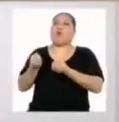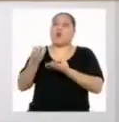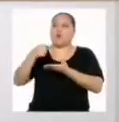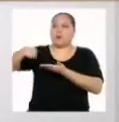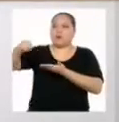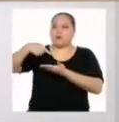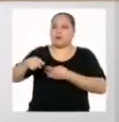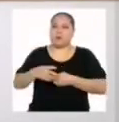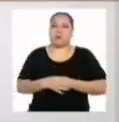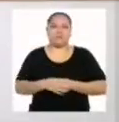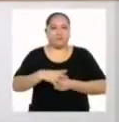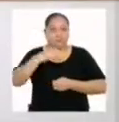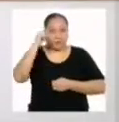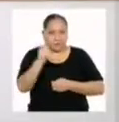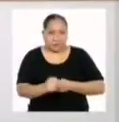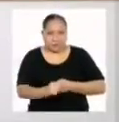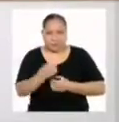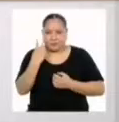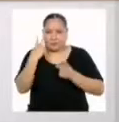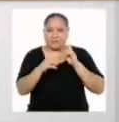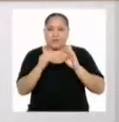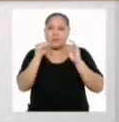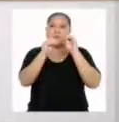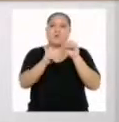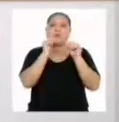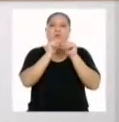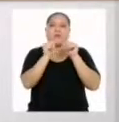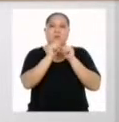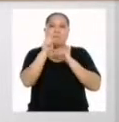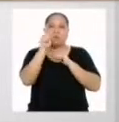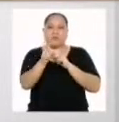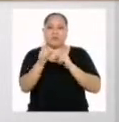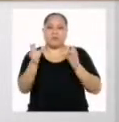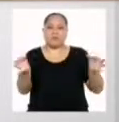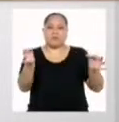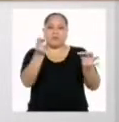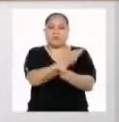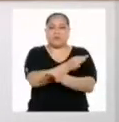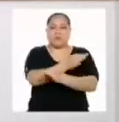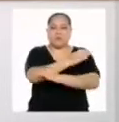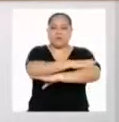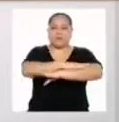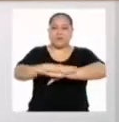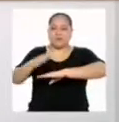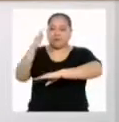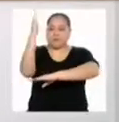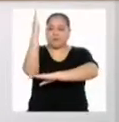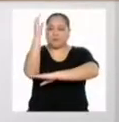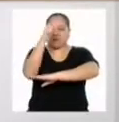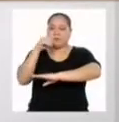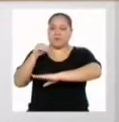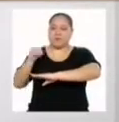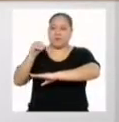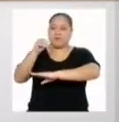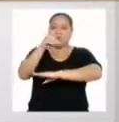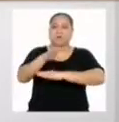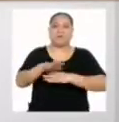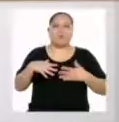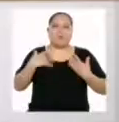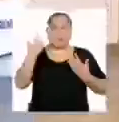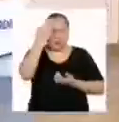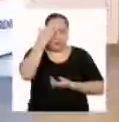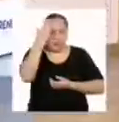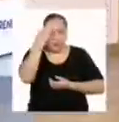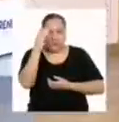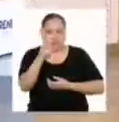Así es. Mira, damos un valor a x, lo sustituimos en la expresión algebraica y podemos calcular el